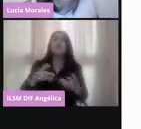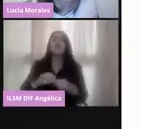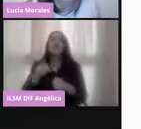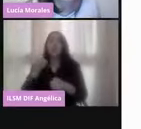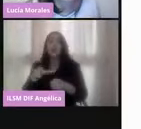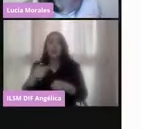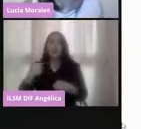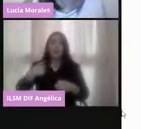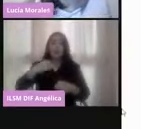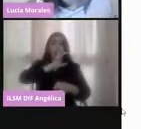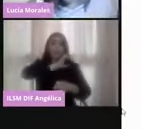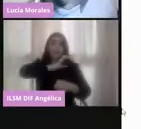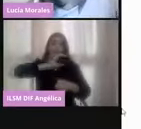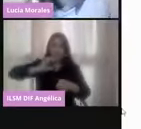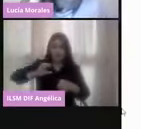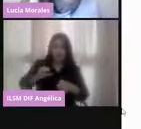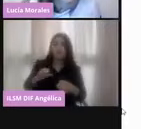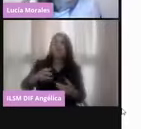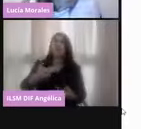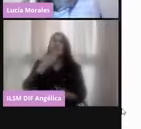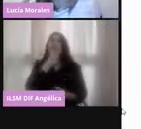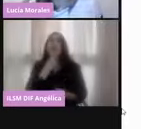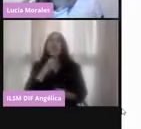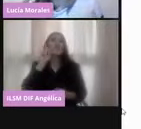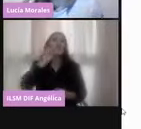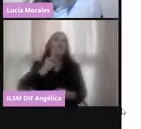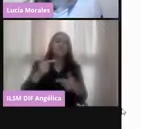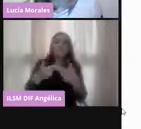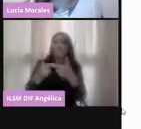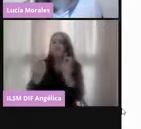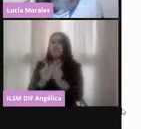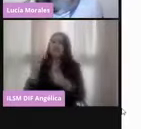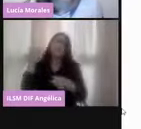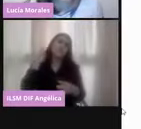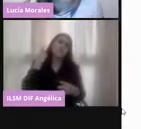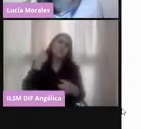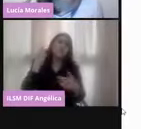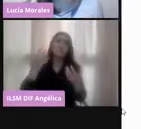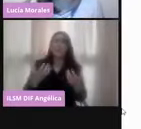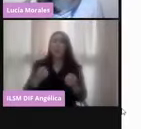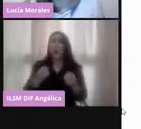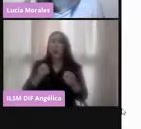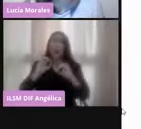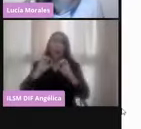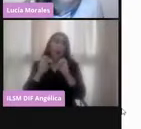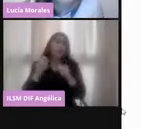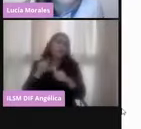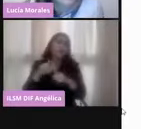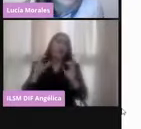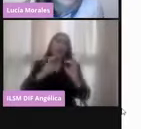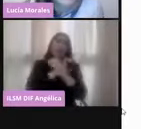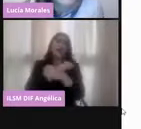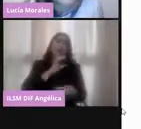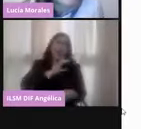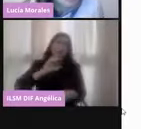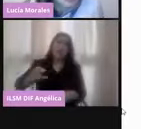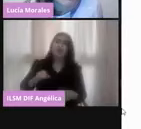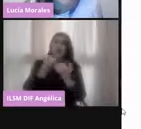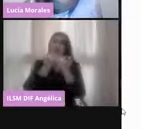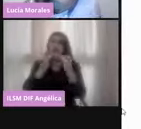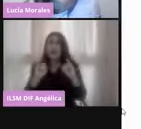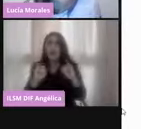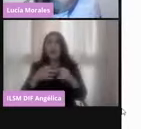candidatas o candidatos por parte de partido político o candidatas y candidatos independientes. Asociarnos individualmente y